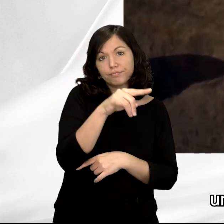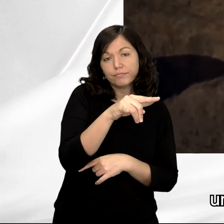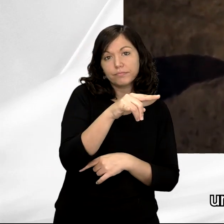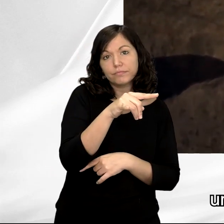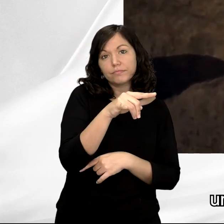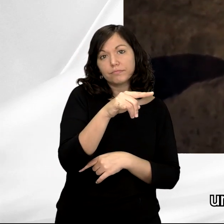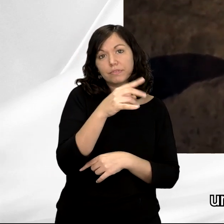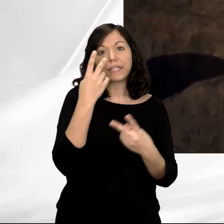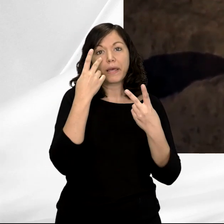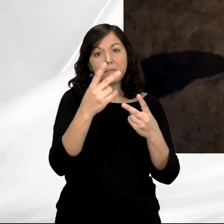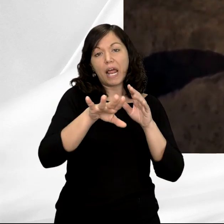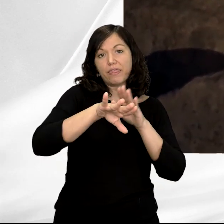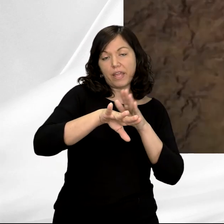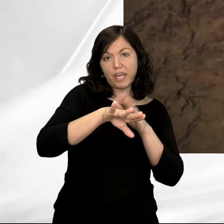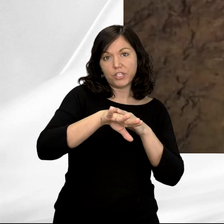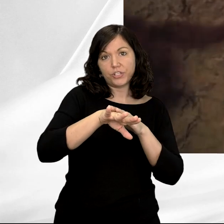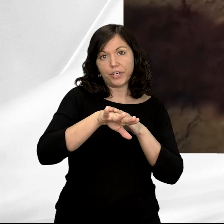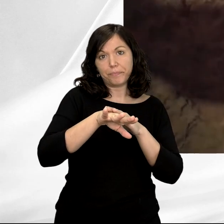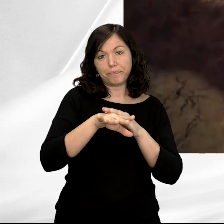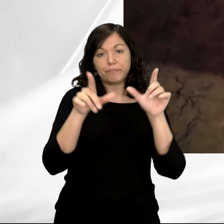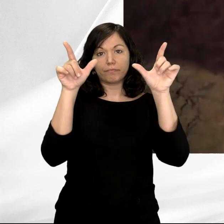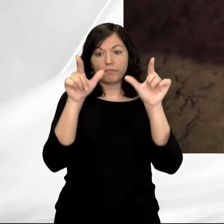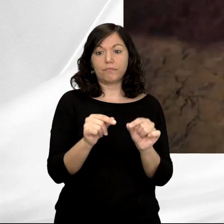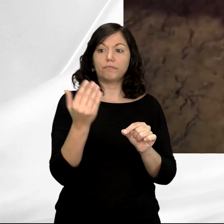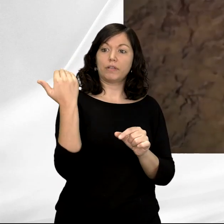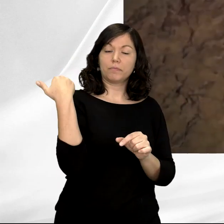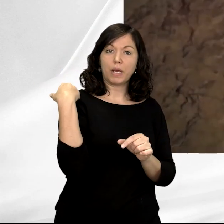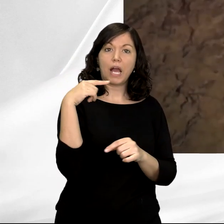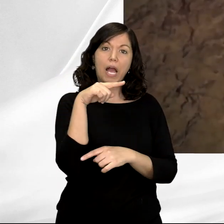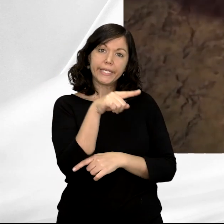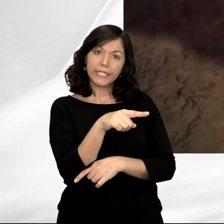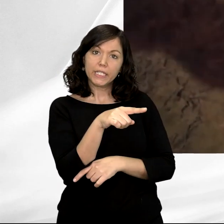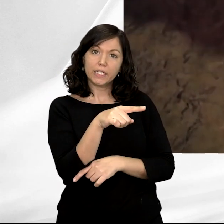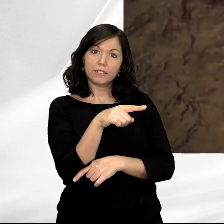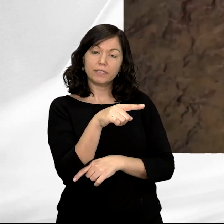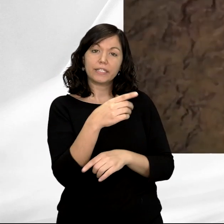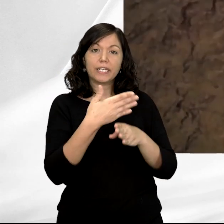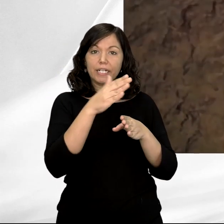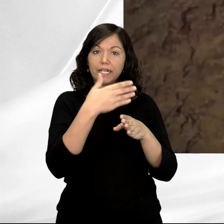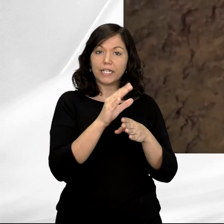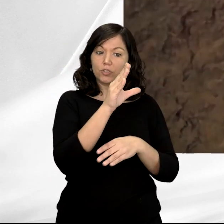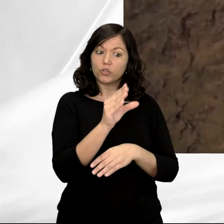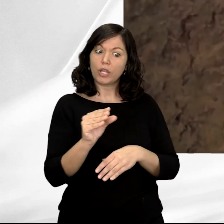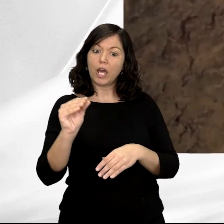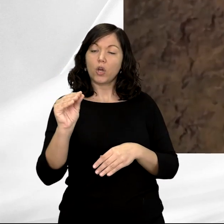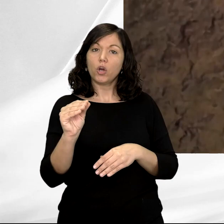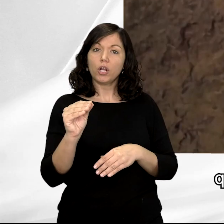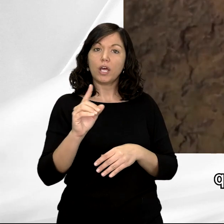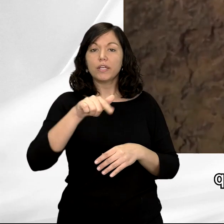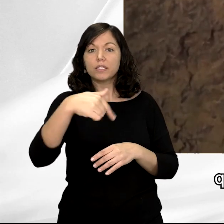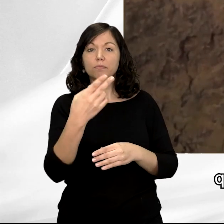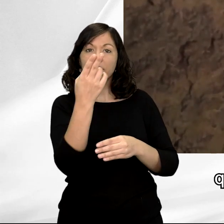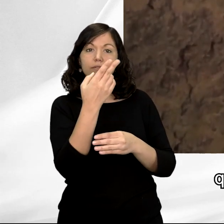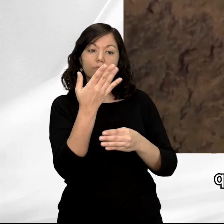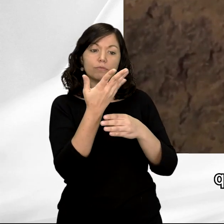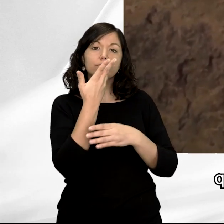la derecha, el cuarto trasero se encontraría en esta zona de aquí, con restos de la cola, y hay restos de pintura que sería la